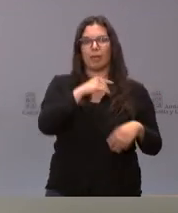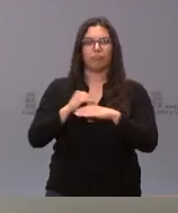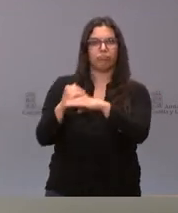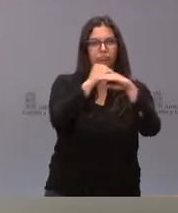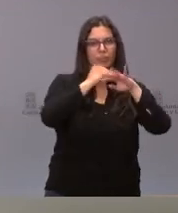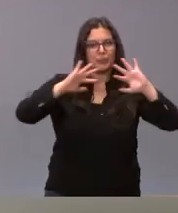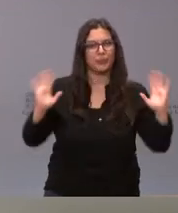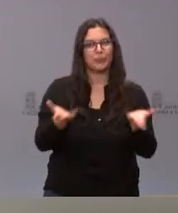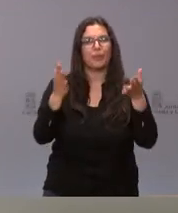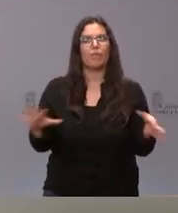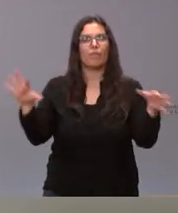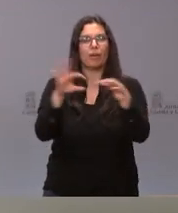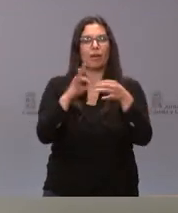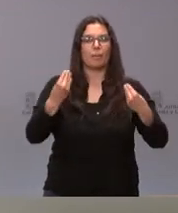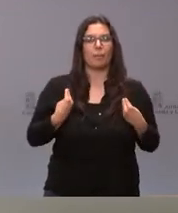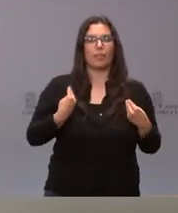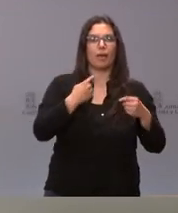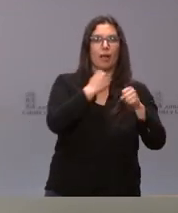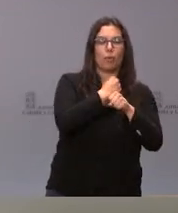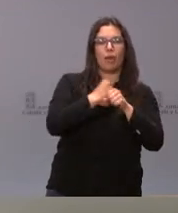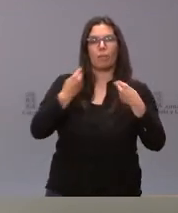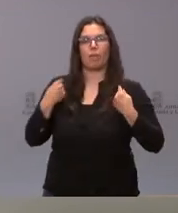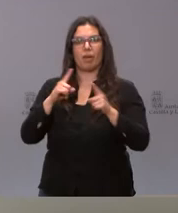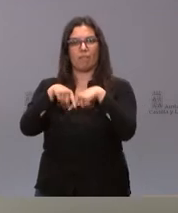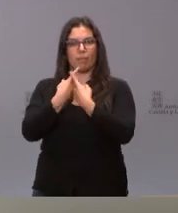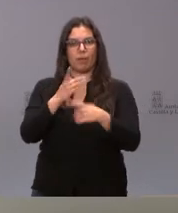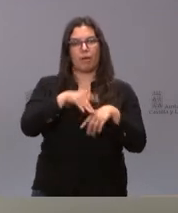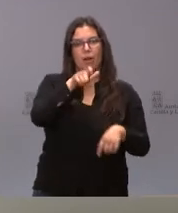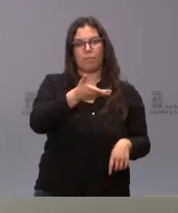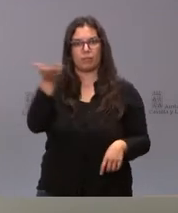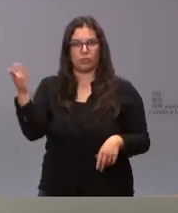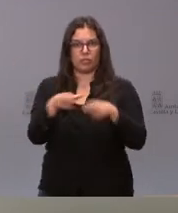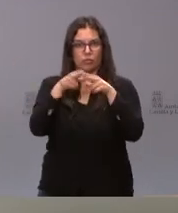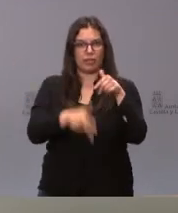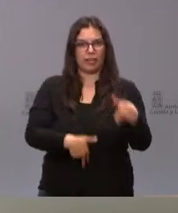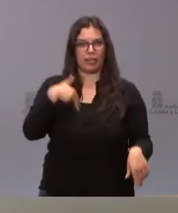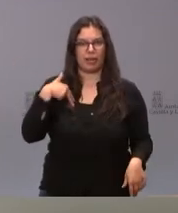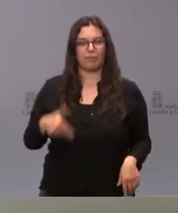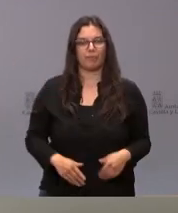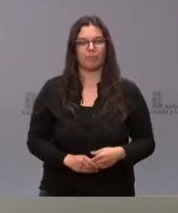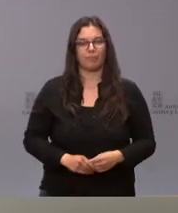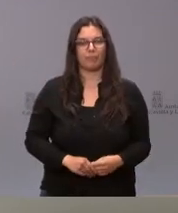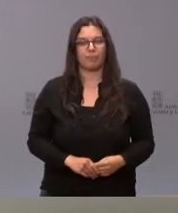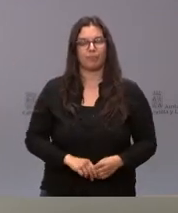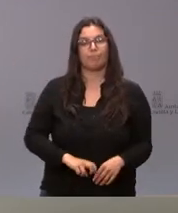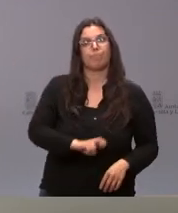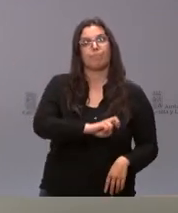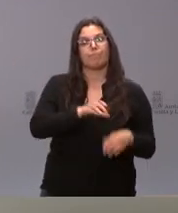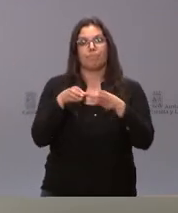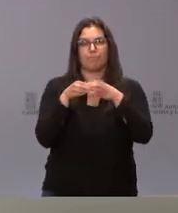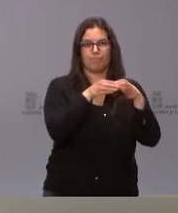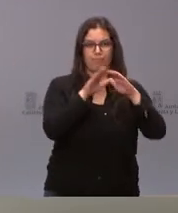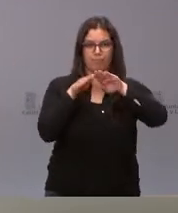favoreciendo la conciliación de la vida laboral y familiar al conjunto de la sociedad. Un segundo grupo de